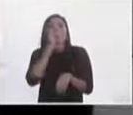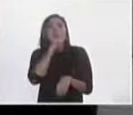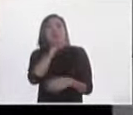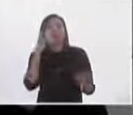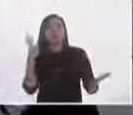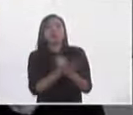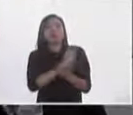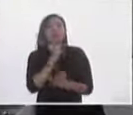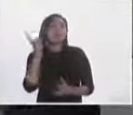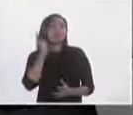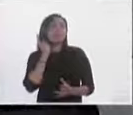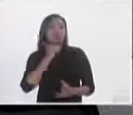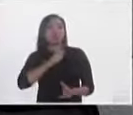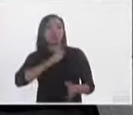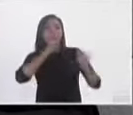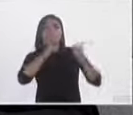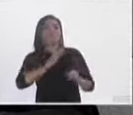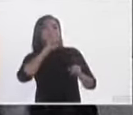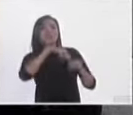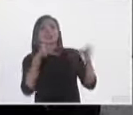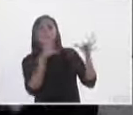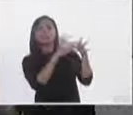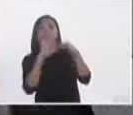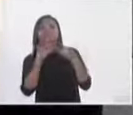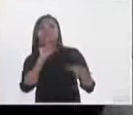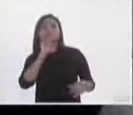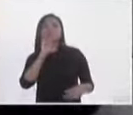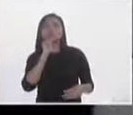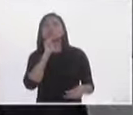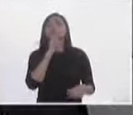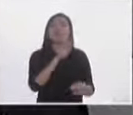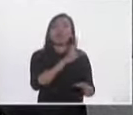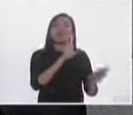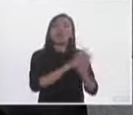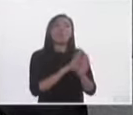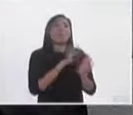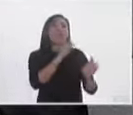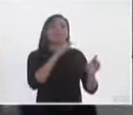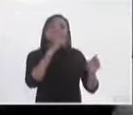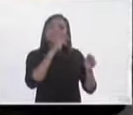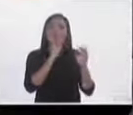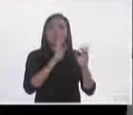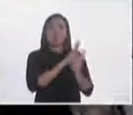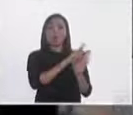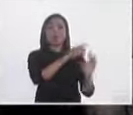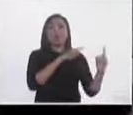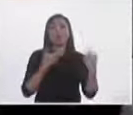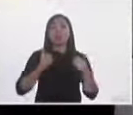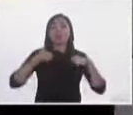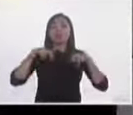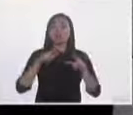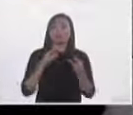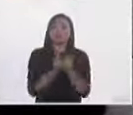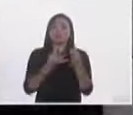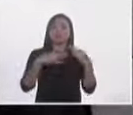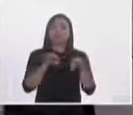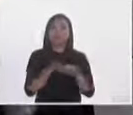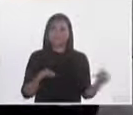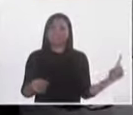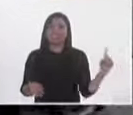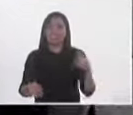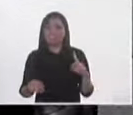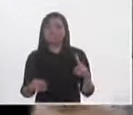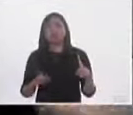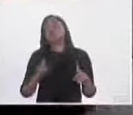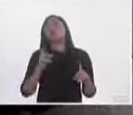principios de igualdad y equidad que deben tener los legisladores y la importancia de lo que representan al interior. Es muy importante su presencia, pero no menos